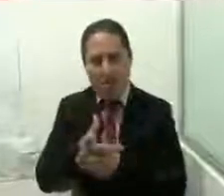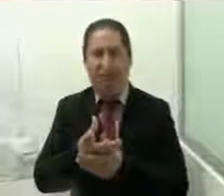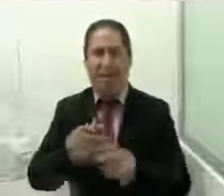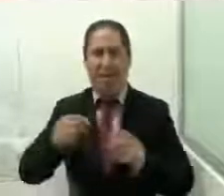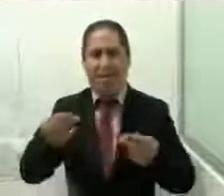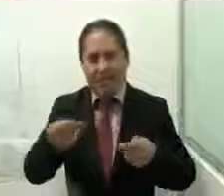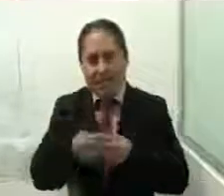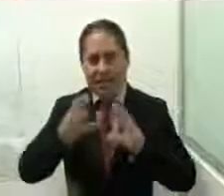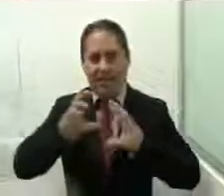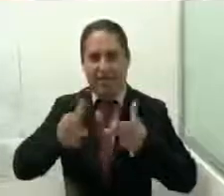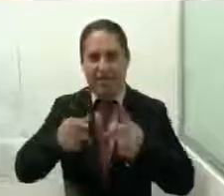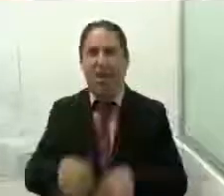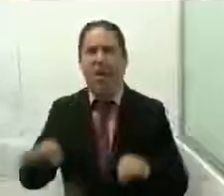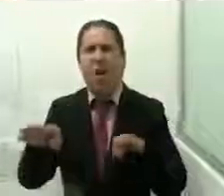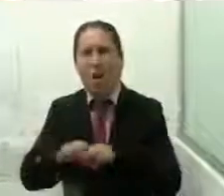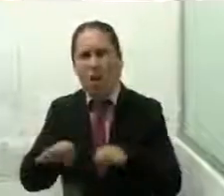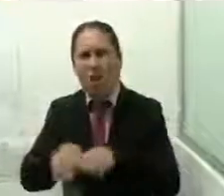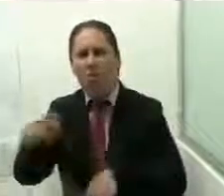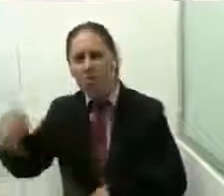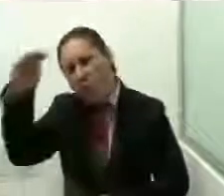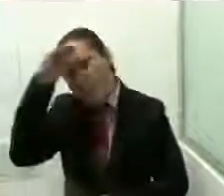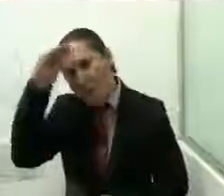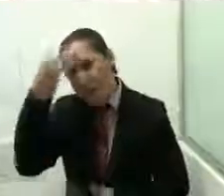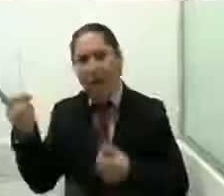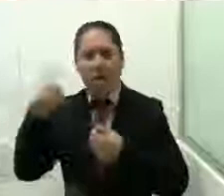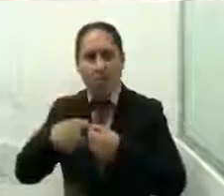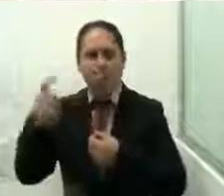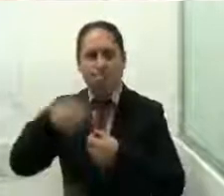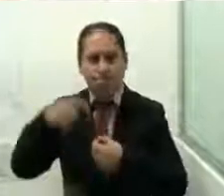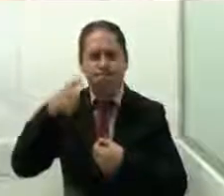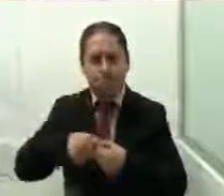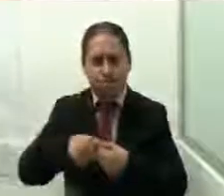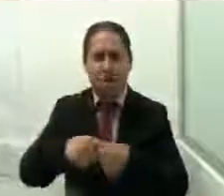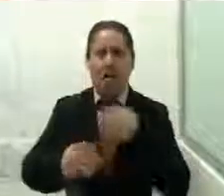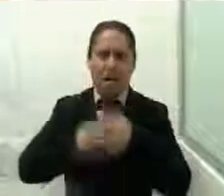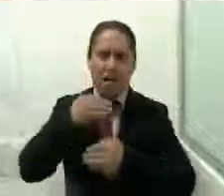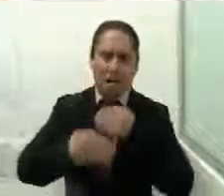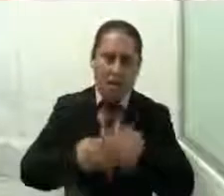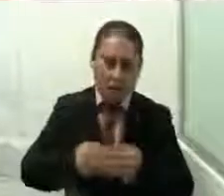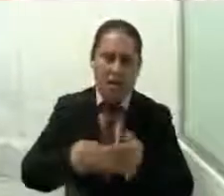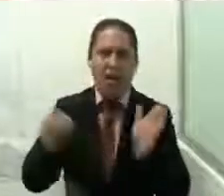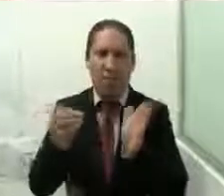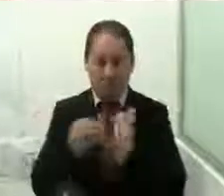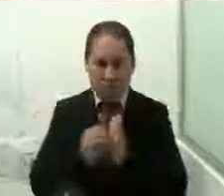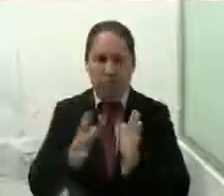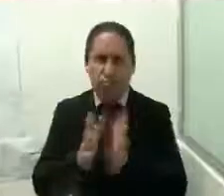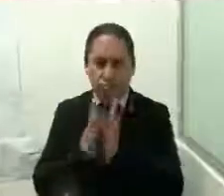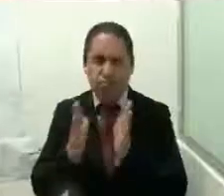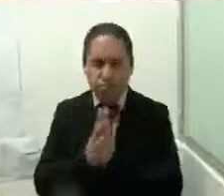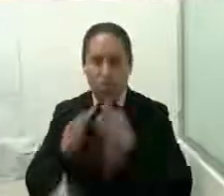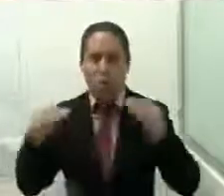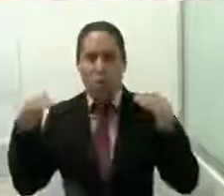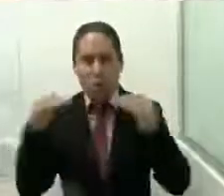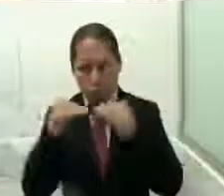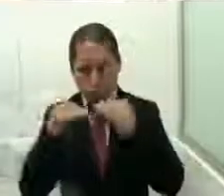participación de las mujeres durante esta administración ha habido avances o aún se sigue luchando por la igualdad y el